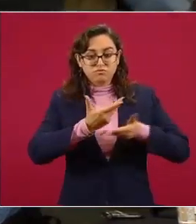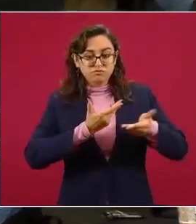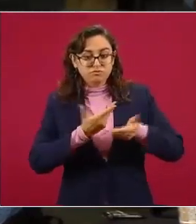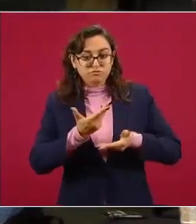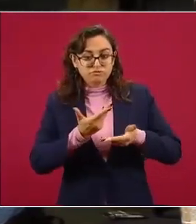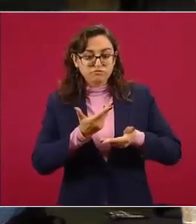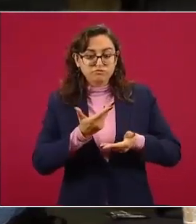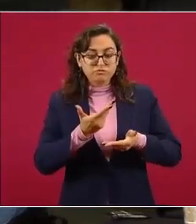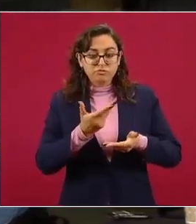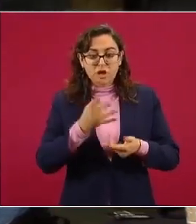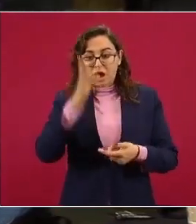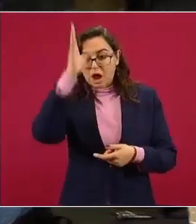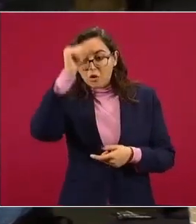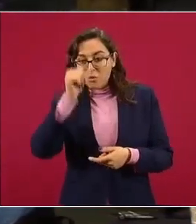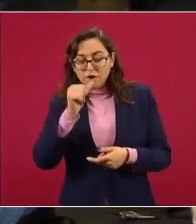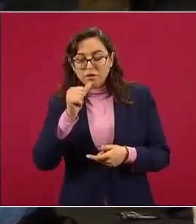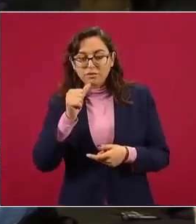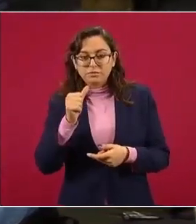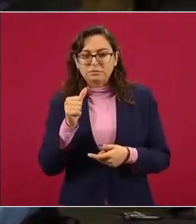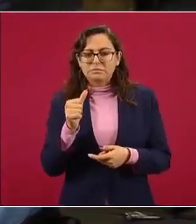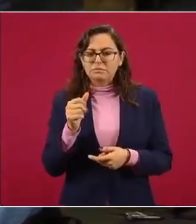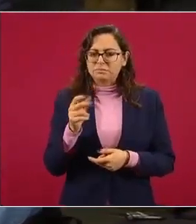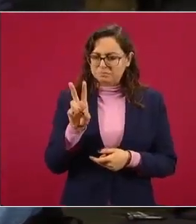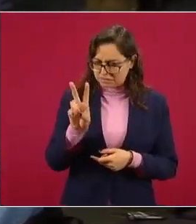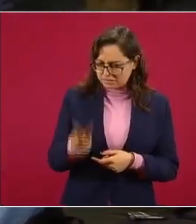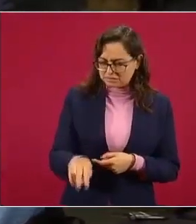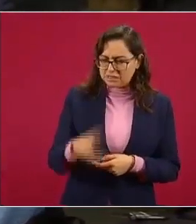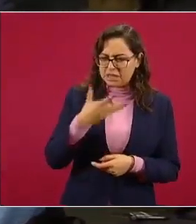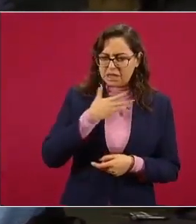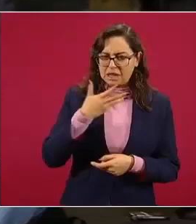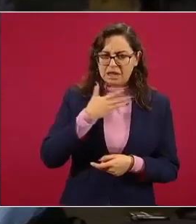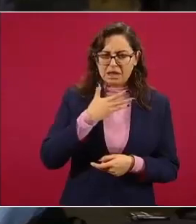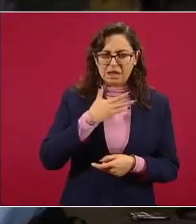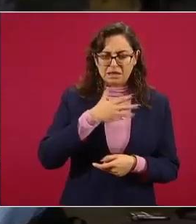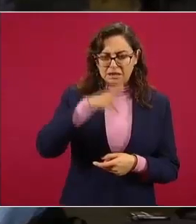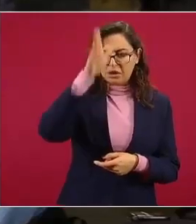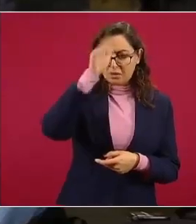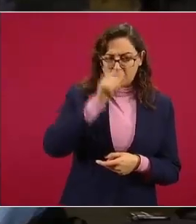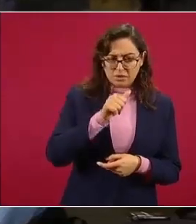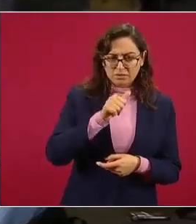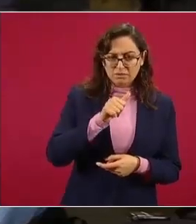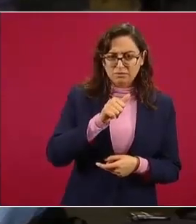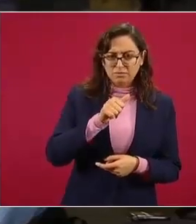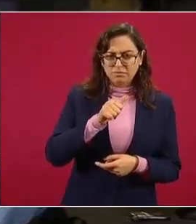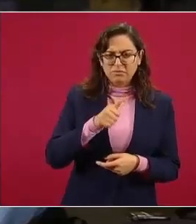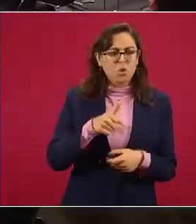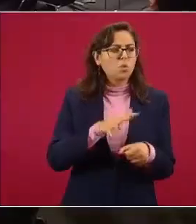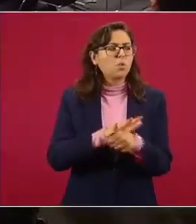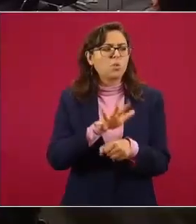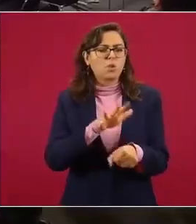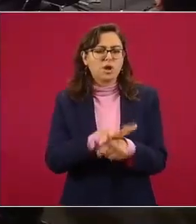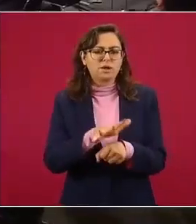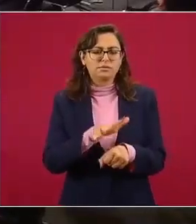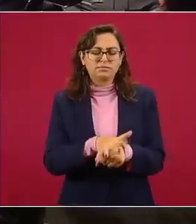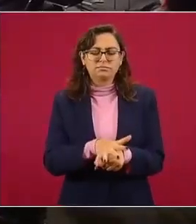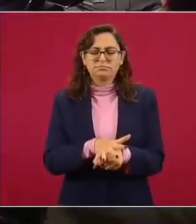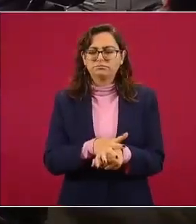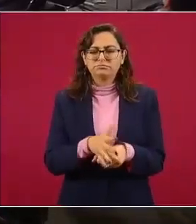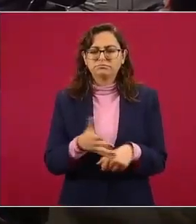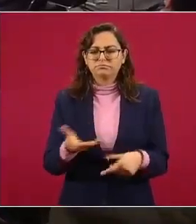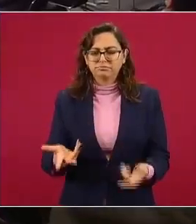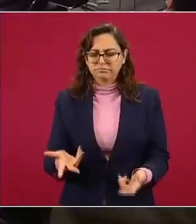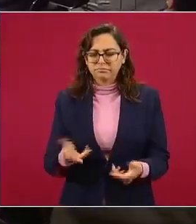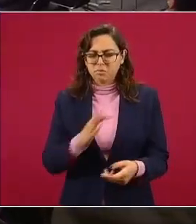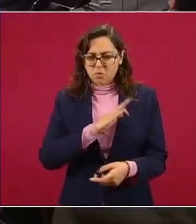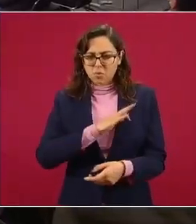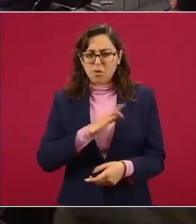que esta especulación sea cierta si se nos podría decir qué tipo de negociación hubo estoy si me permite